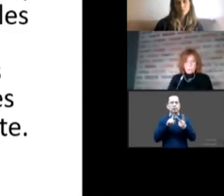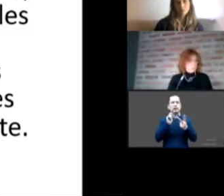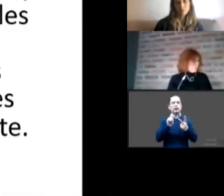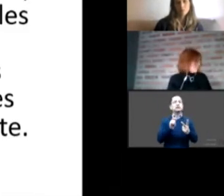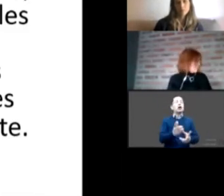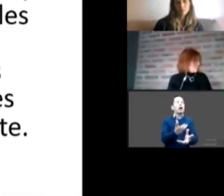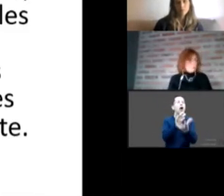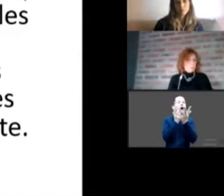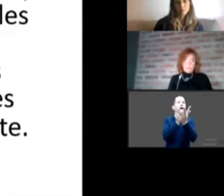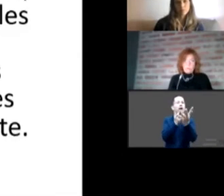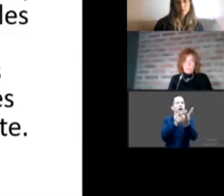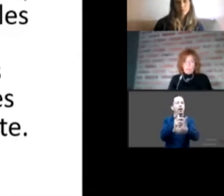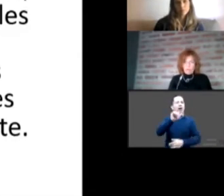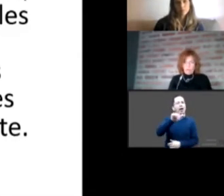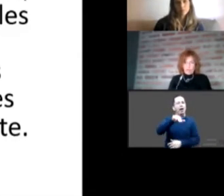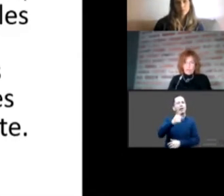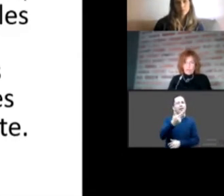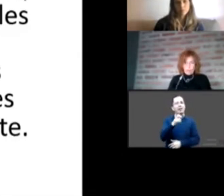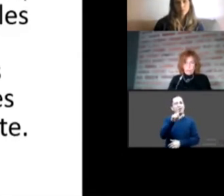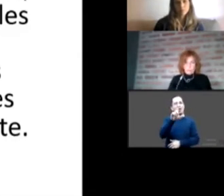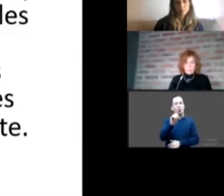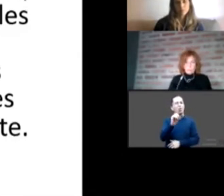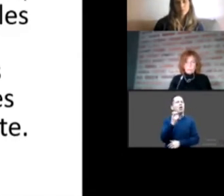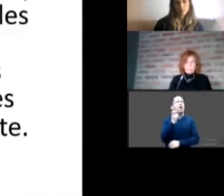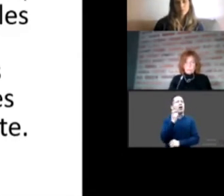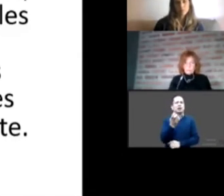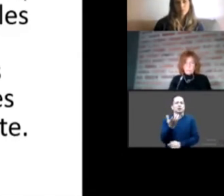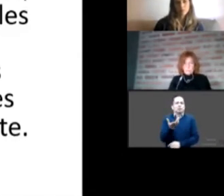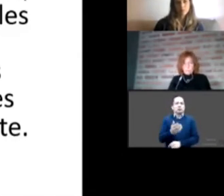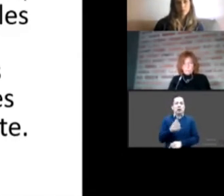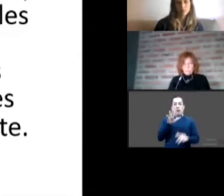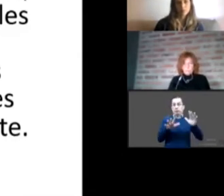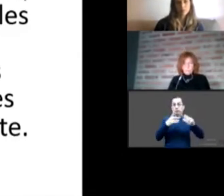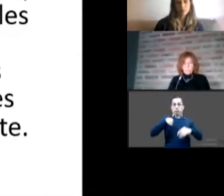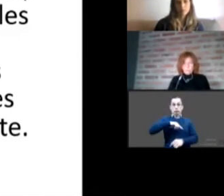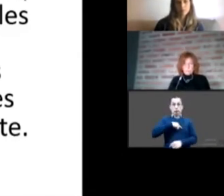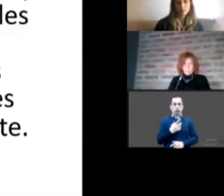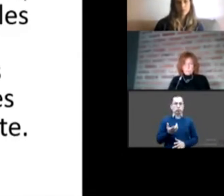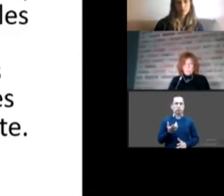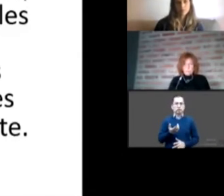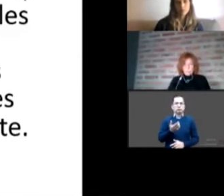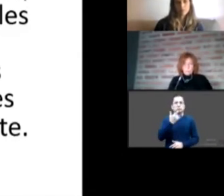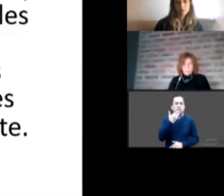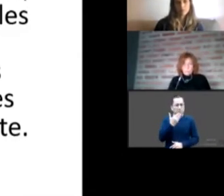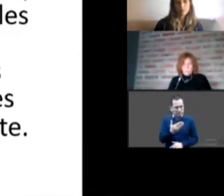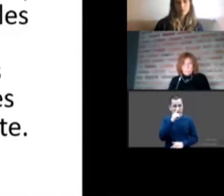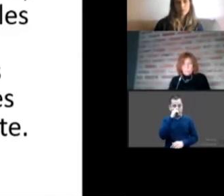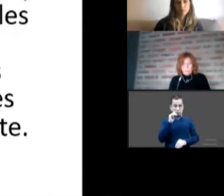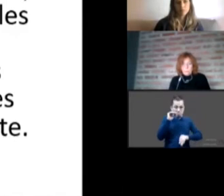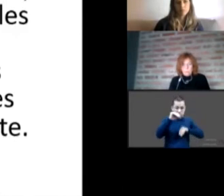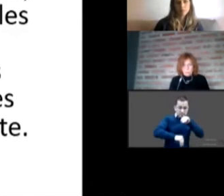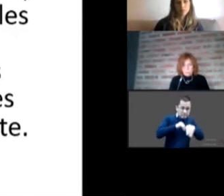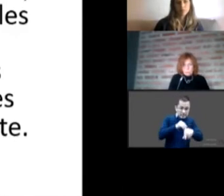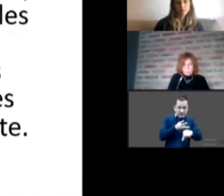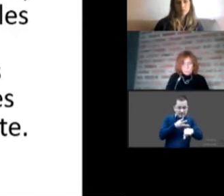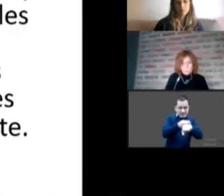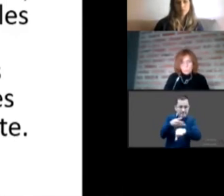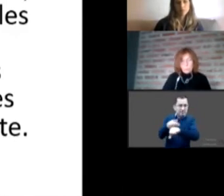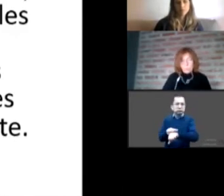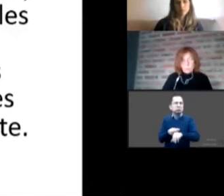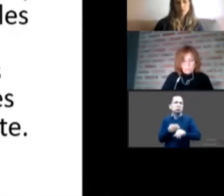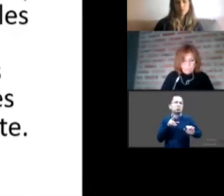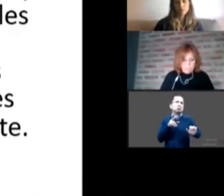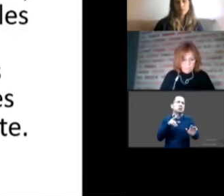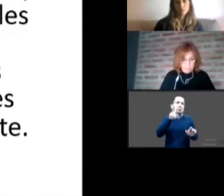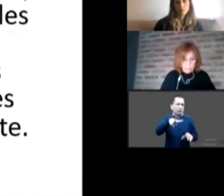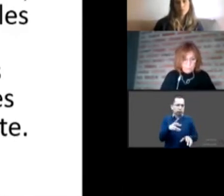Porque muchas veces no quiere decir que los logremos implementar, pero que están configurándose y